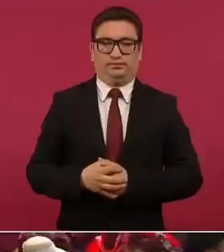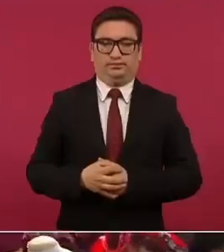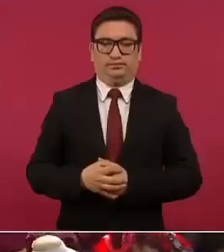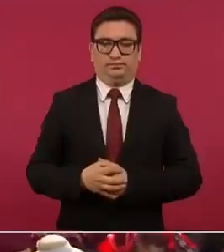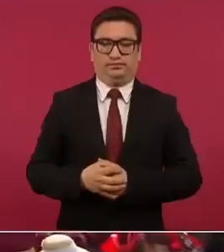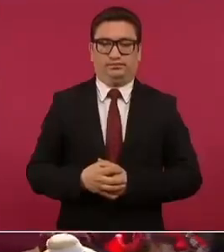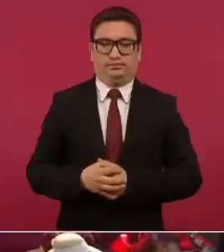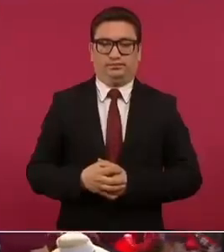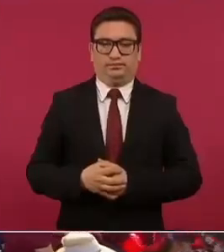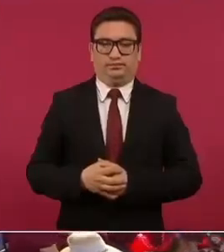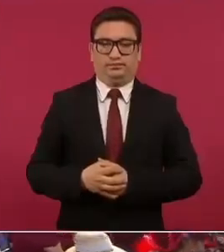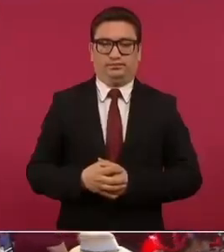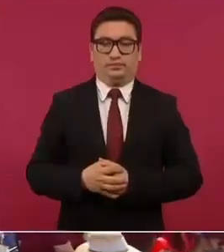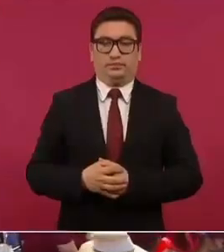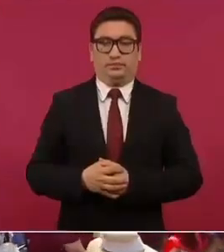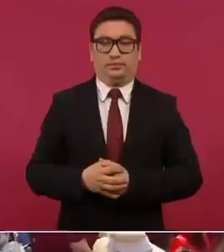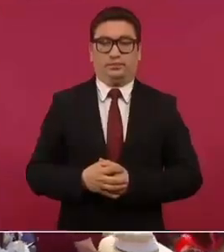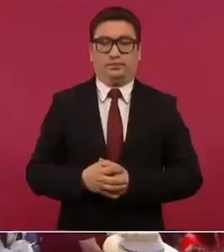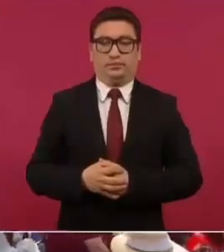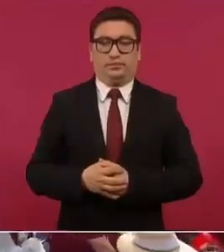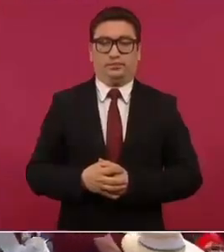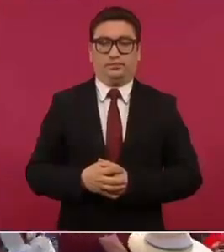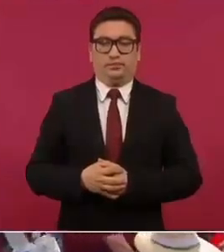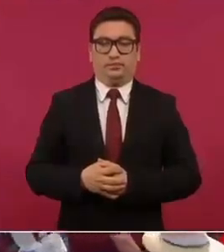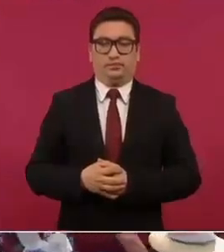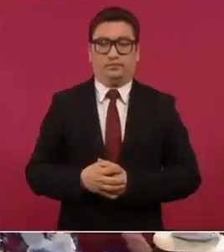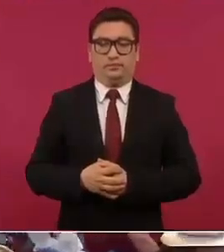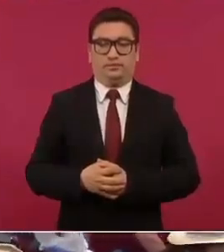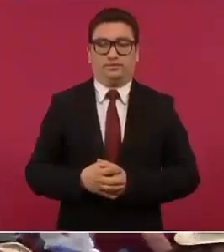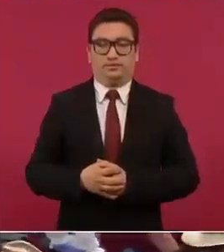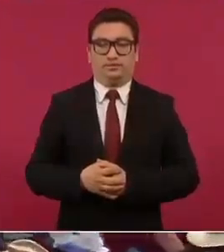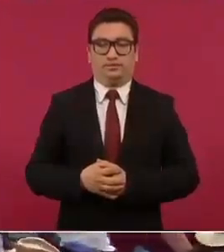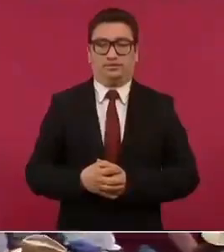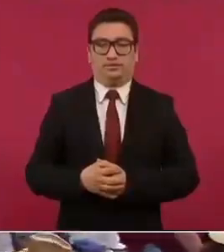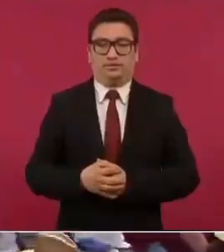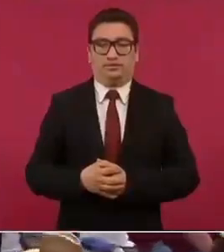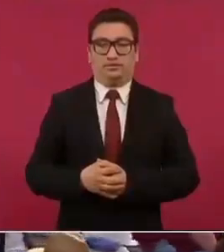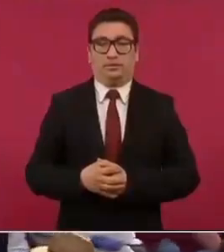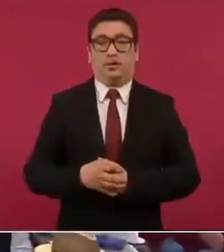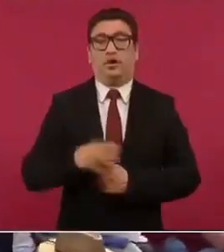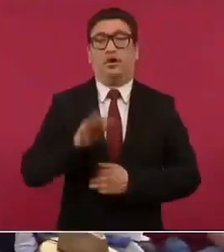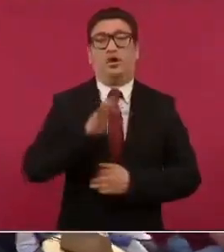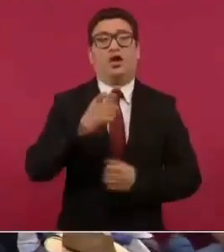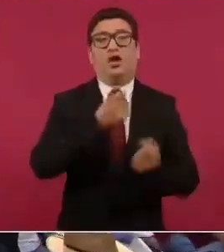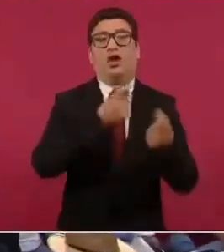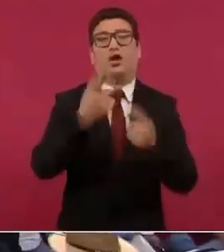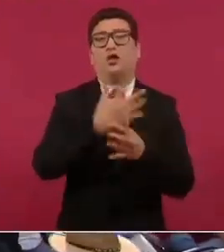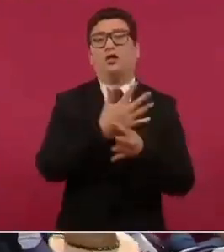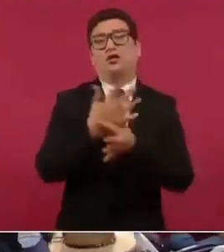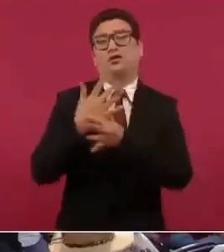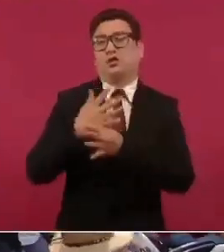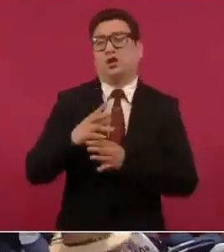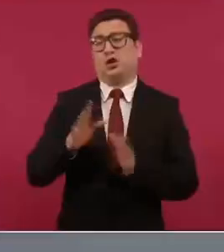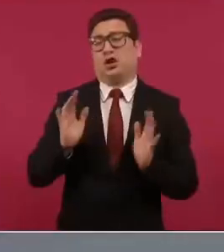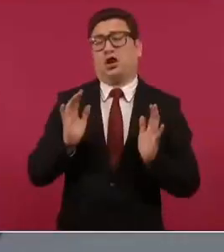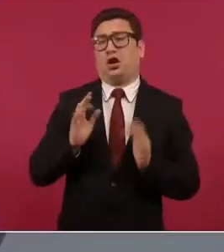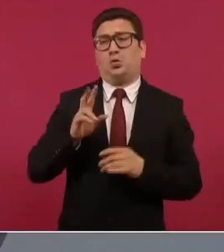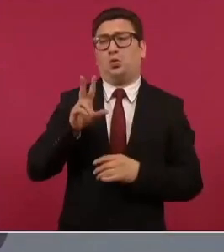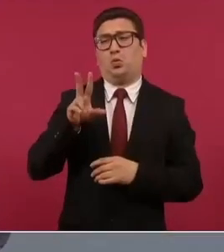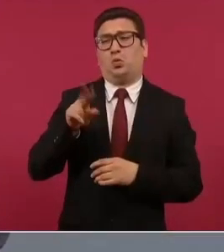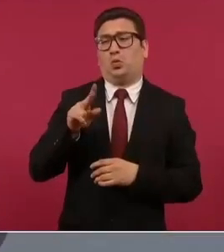para que no digan es que no nos